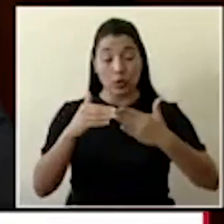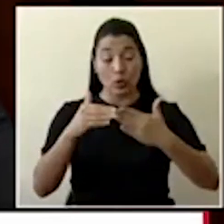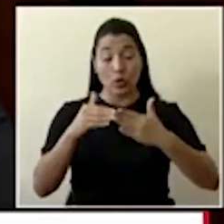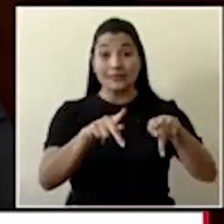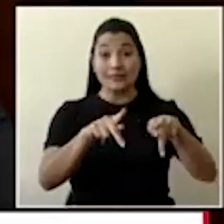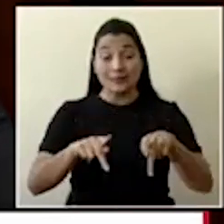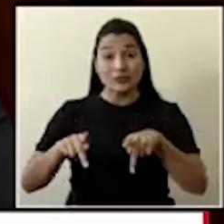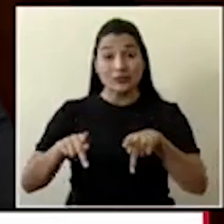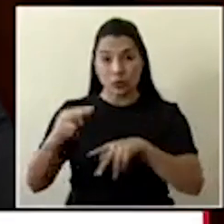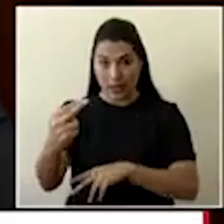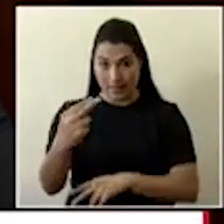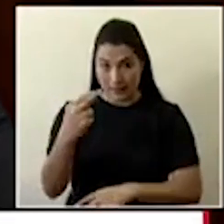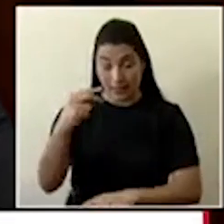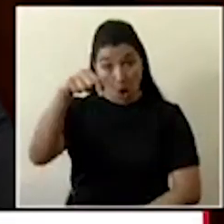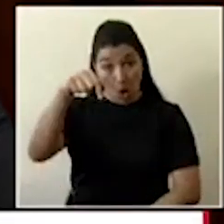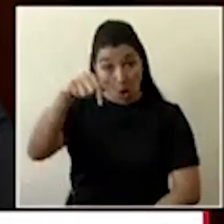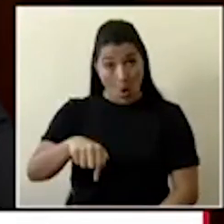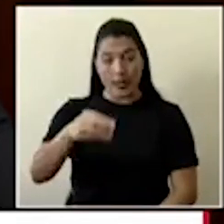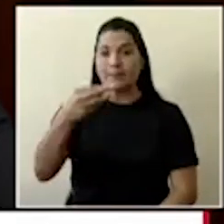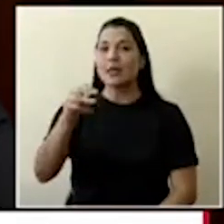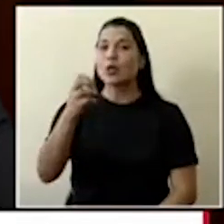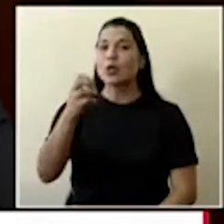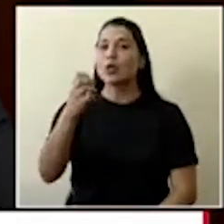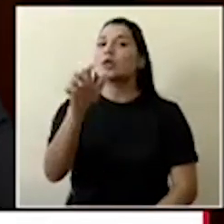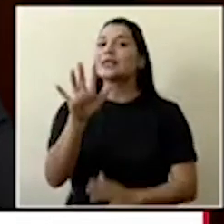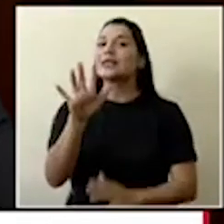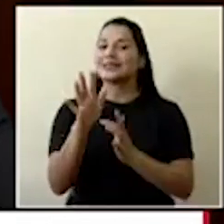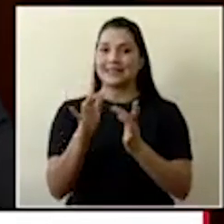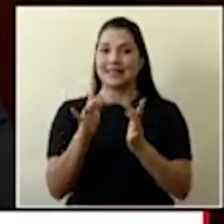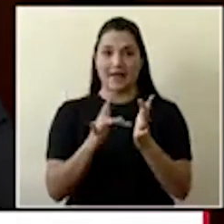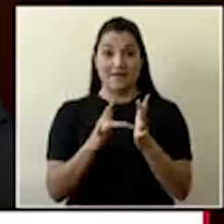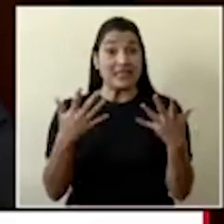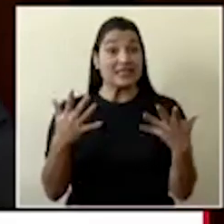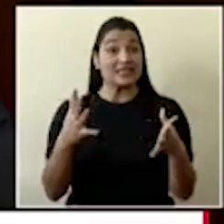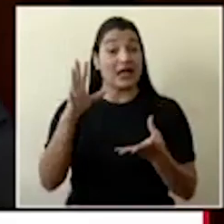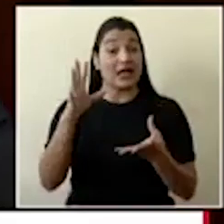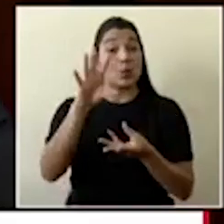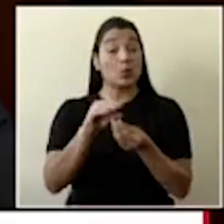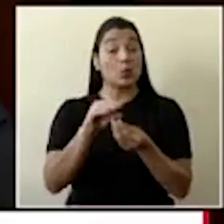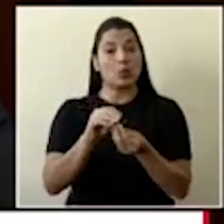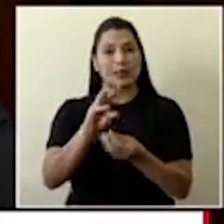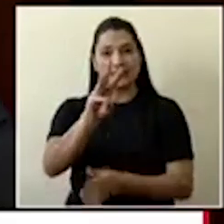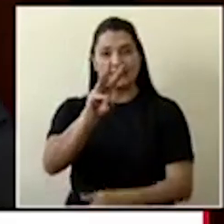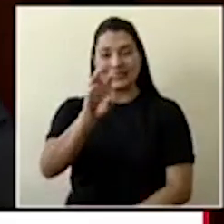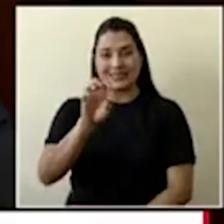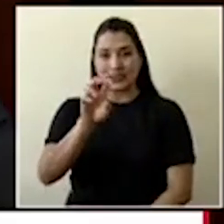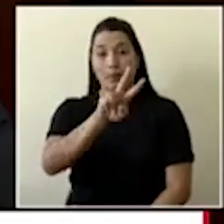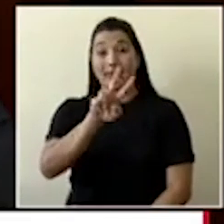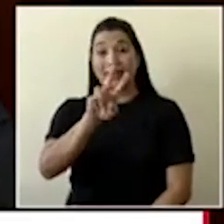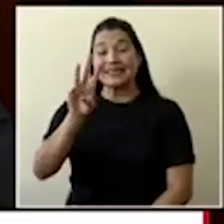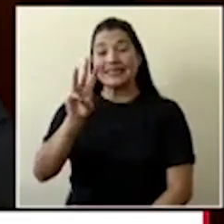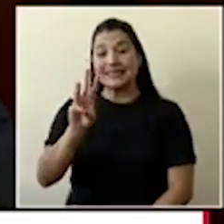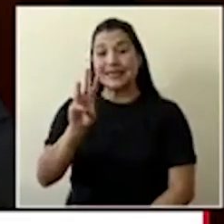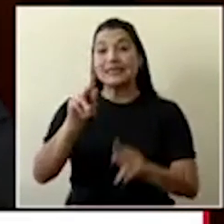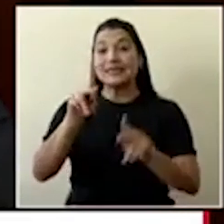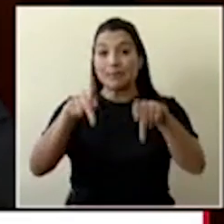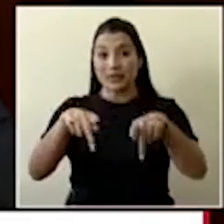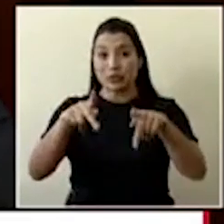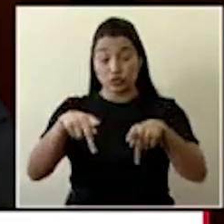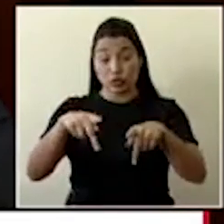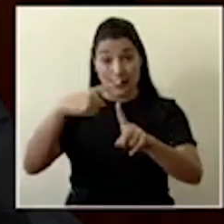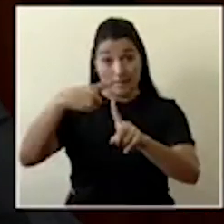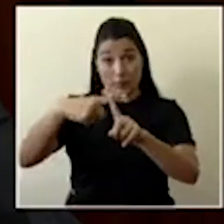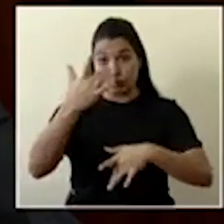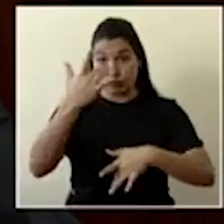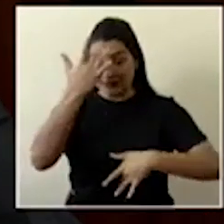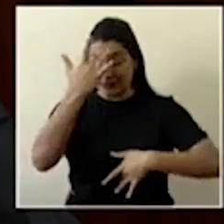Este miércoles 15 de abril registramos un total de 626 casos confirmados